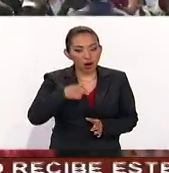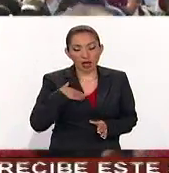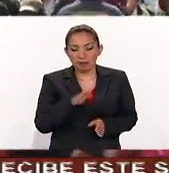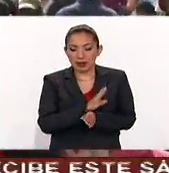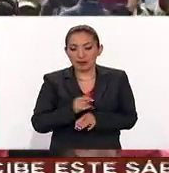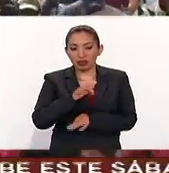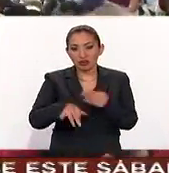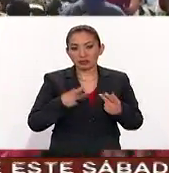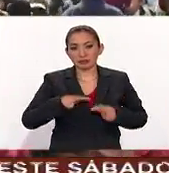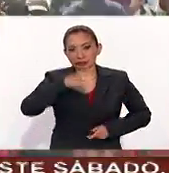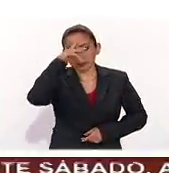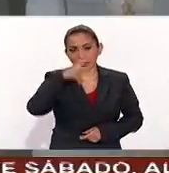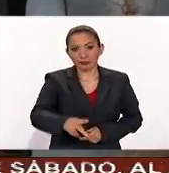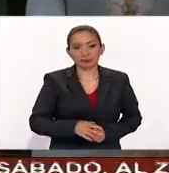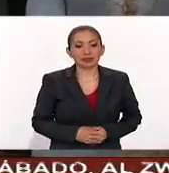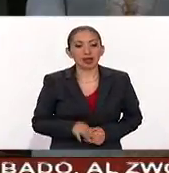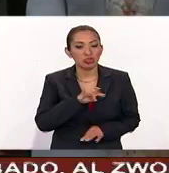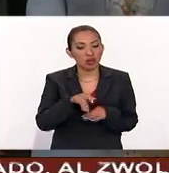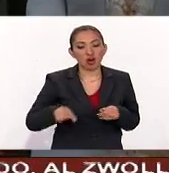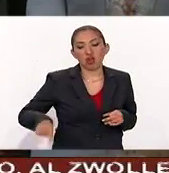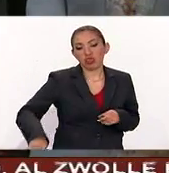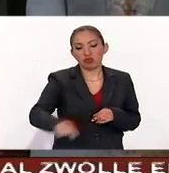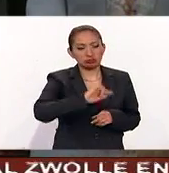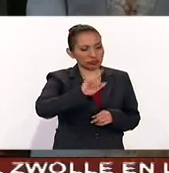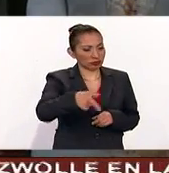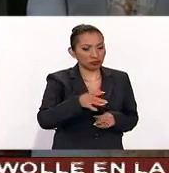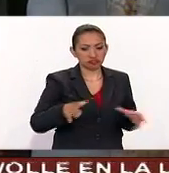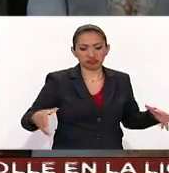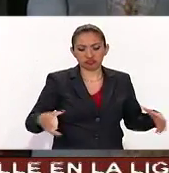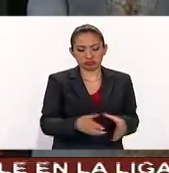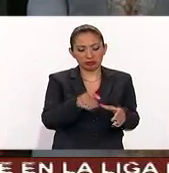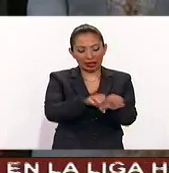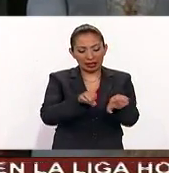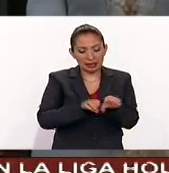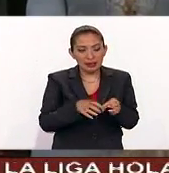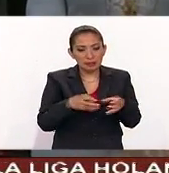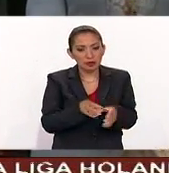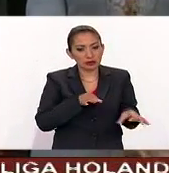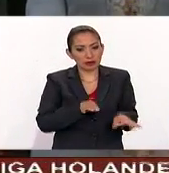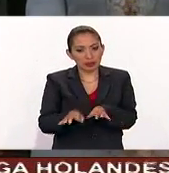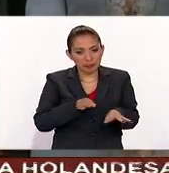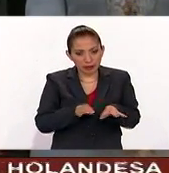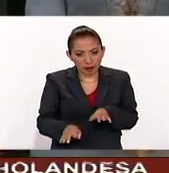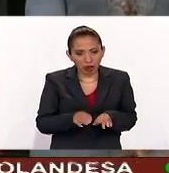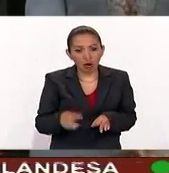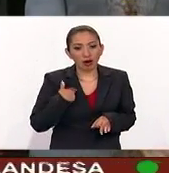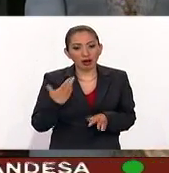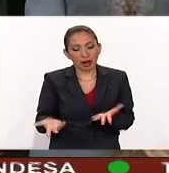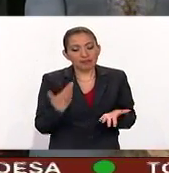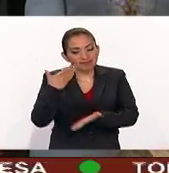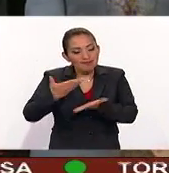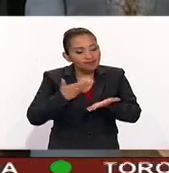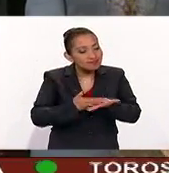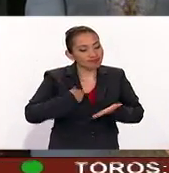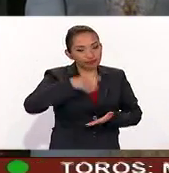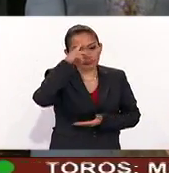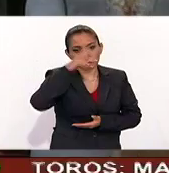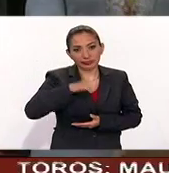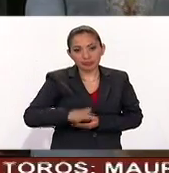bien de todos los mexicanos todos son más parte de un equipo de trabajo que sirve a México